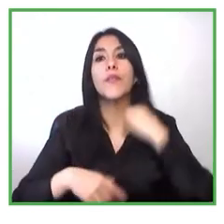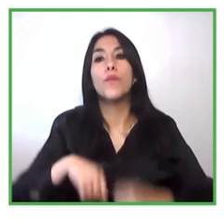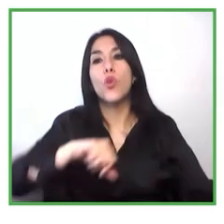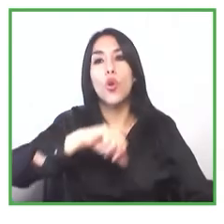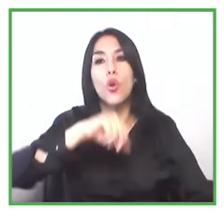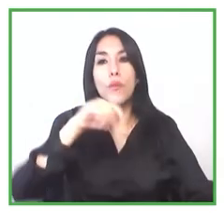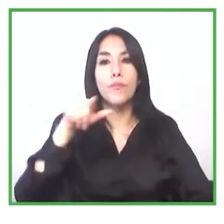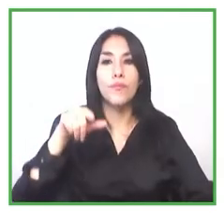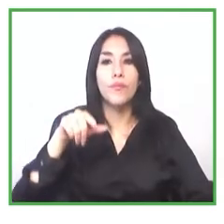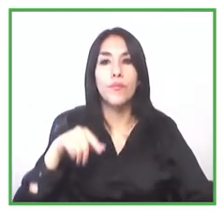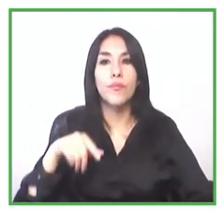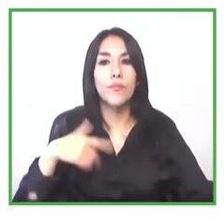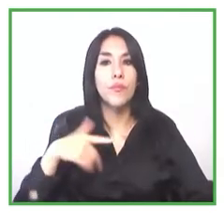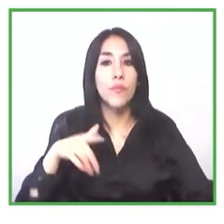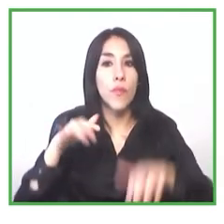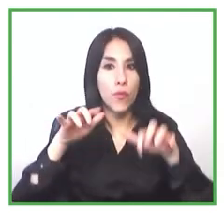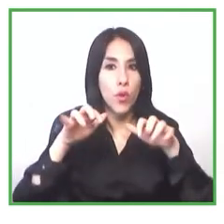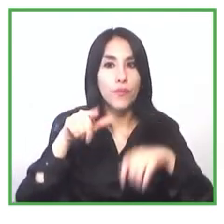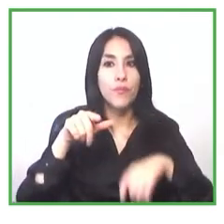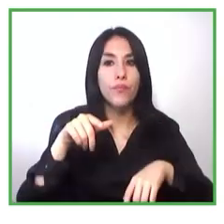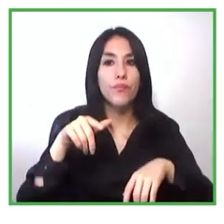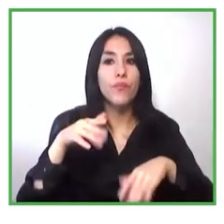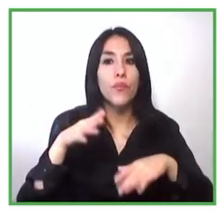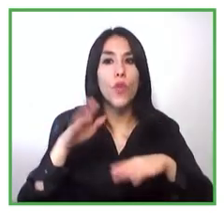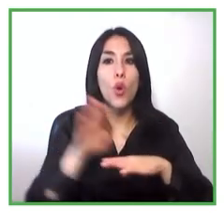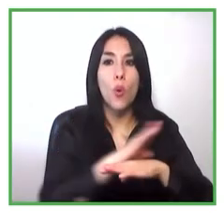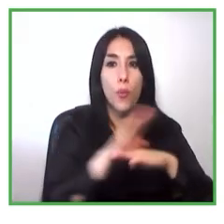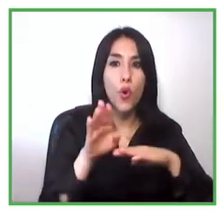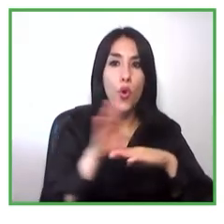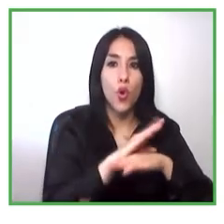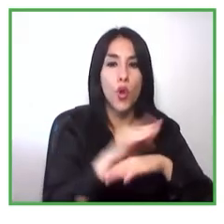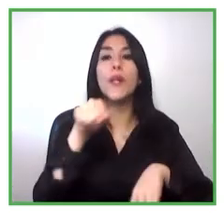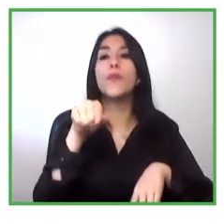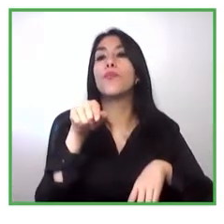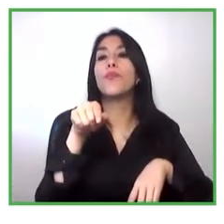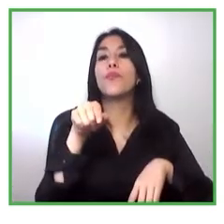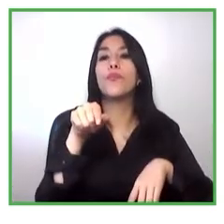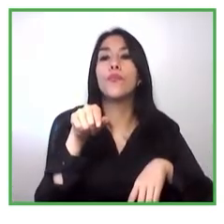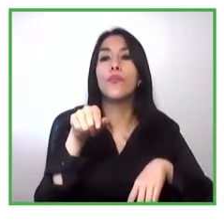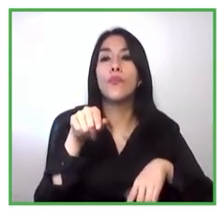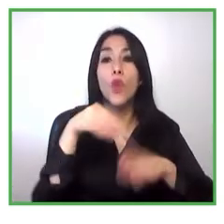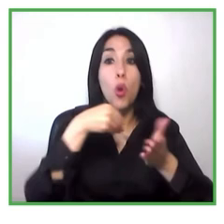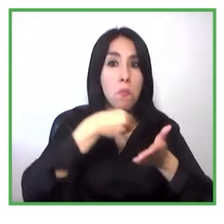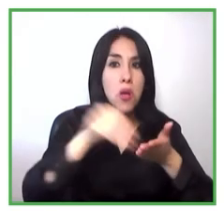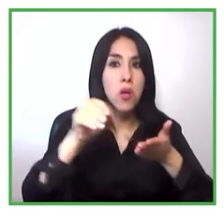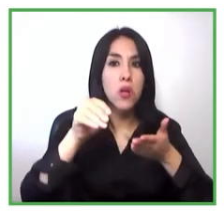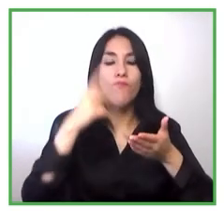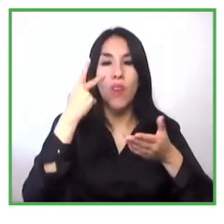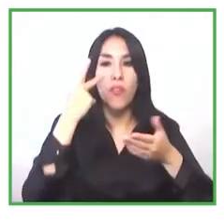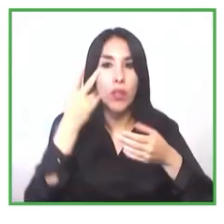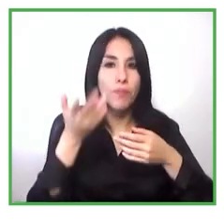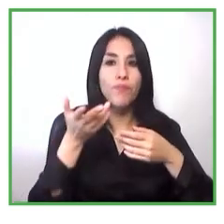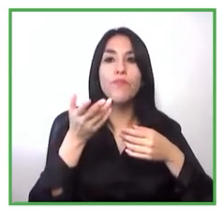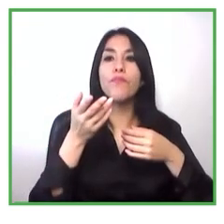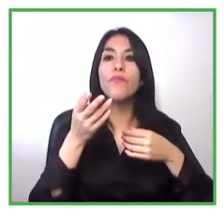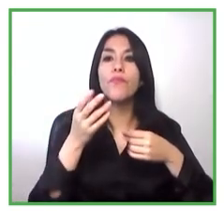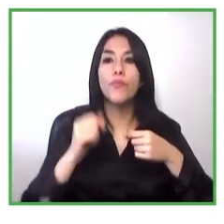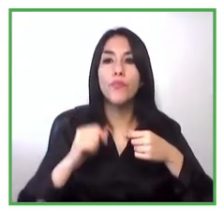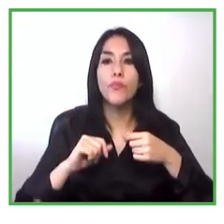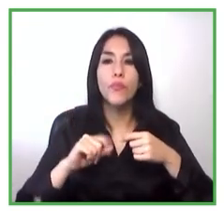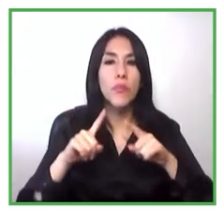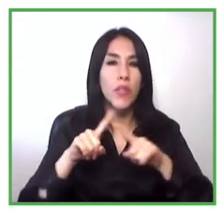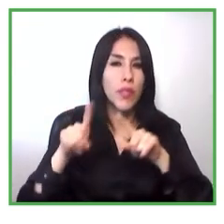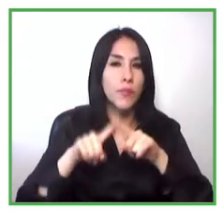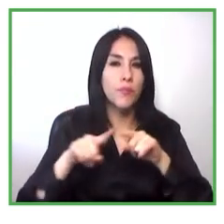vamos obviamente liquidando y pagando lo que logramos vender a través de este portal de manera de apoyar a las emprendedoras y a los emprendedores que muchas